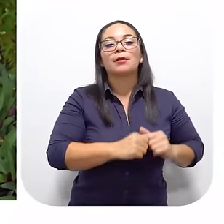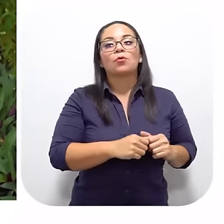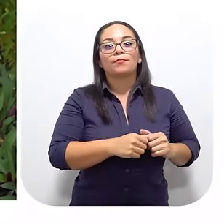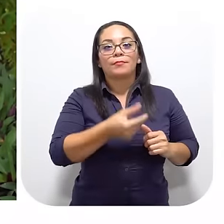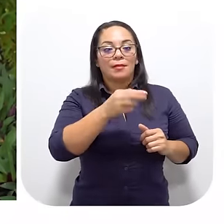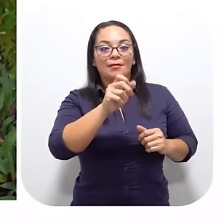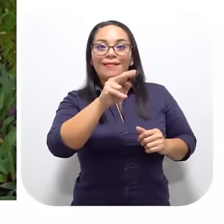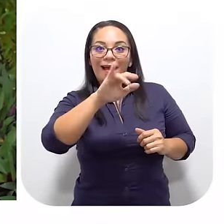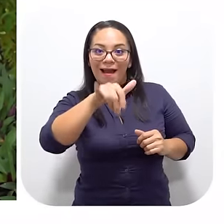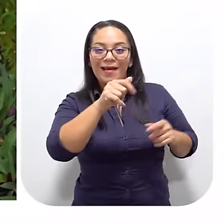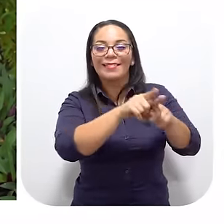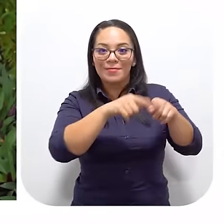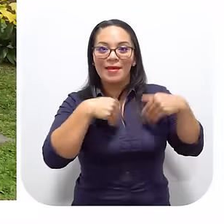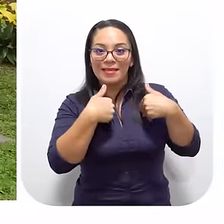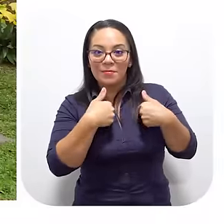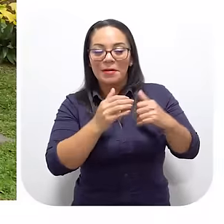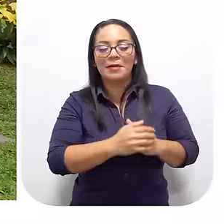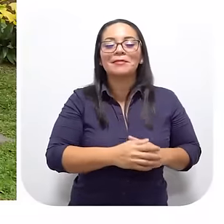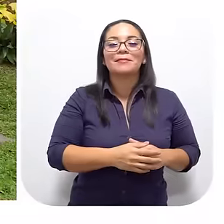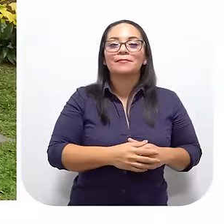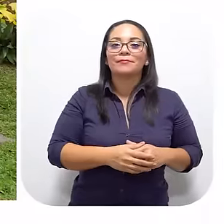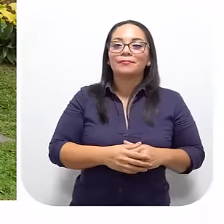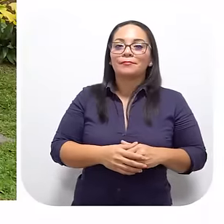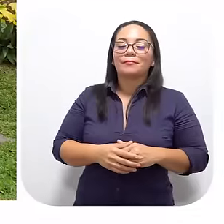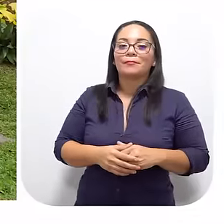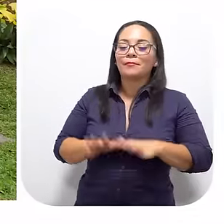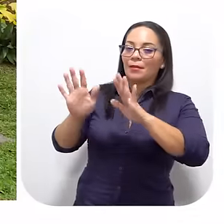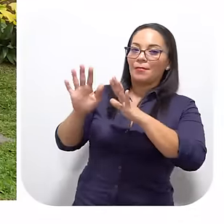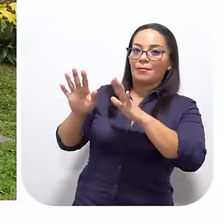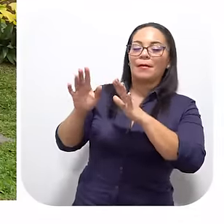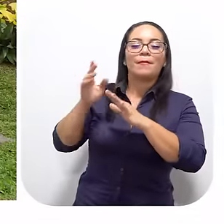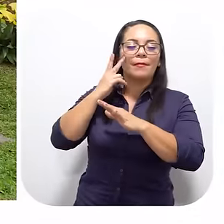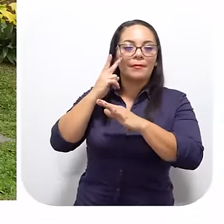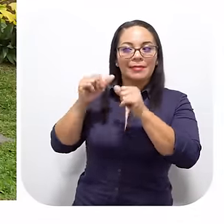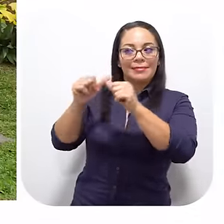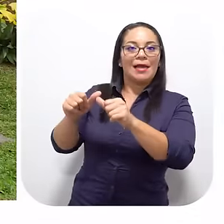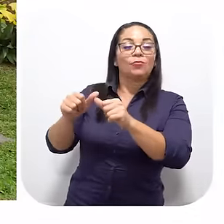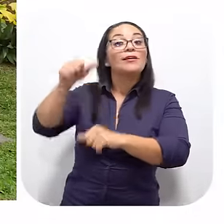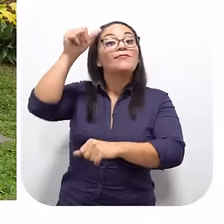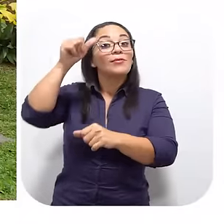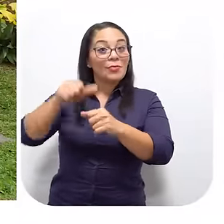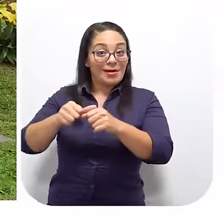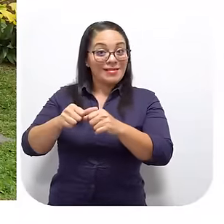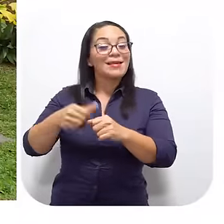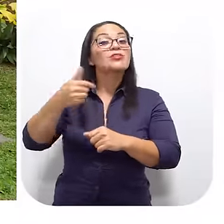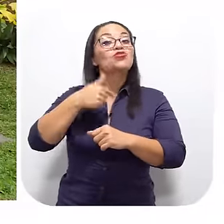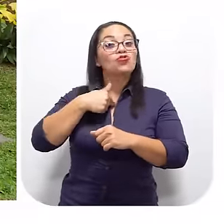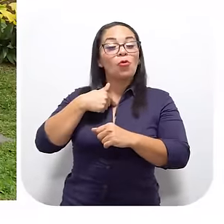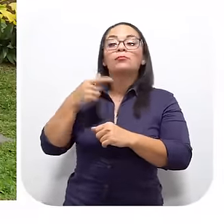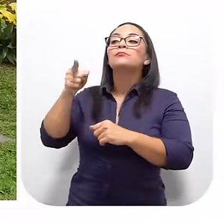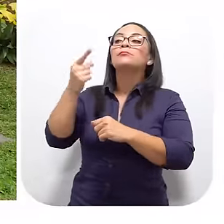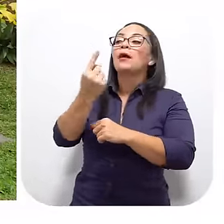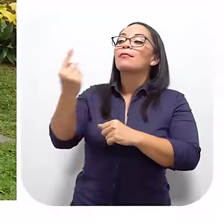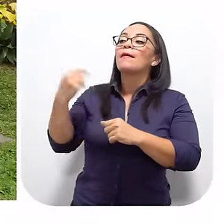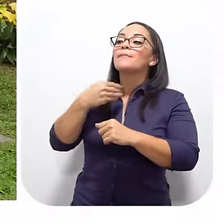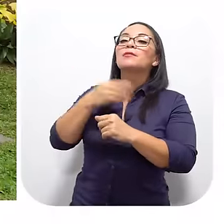El alimento Para la granja Ha sido Bueno pero a ver Sigamos Porque yo tengo que Acuérdense que